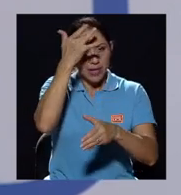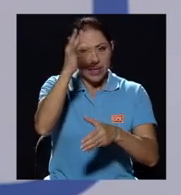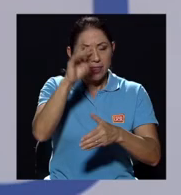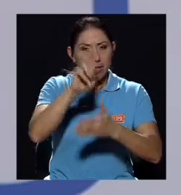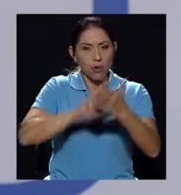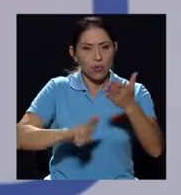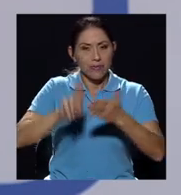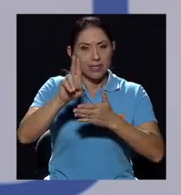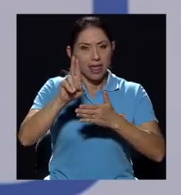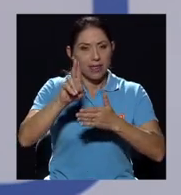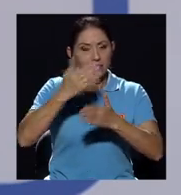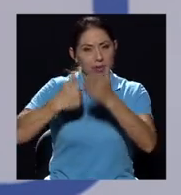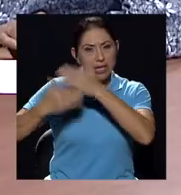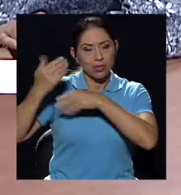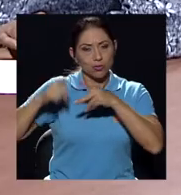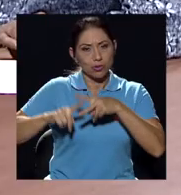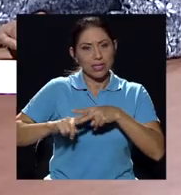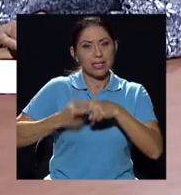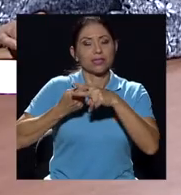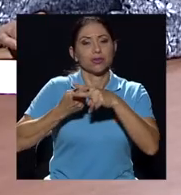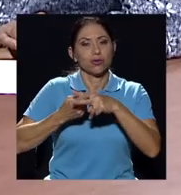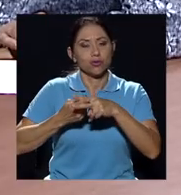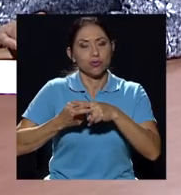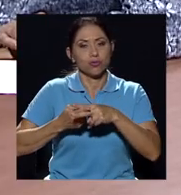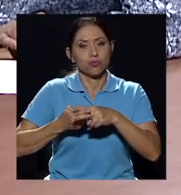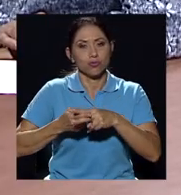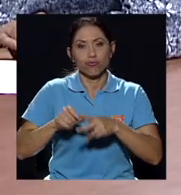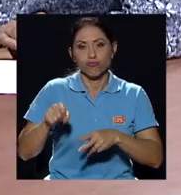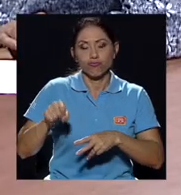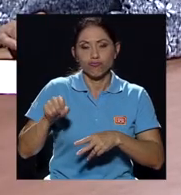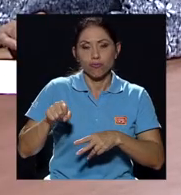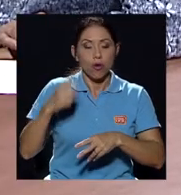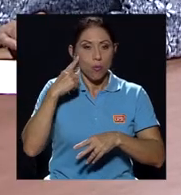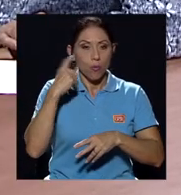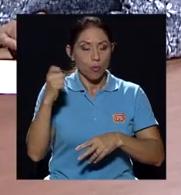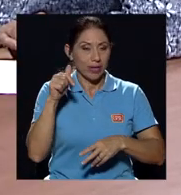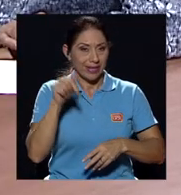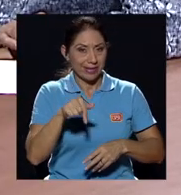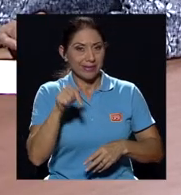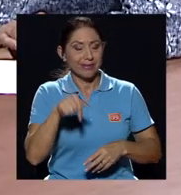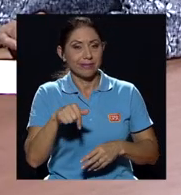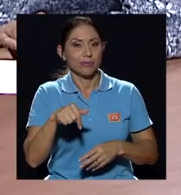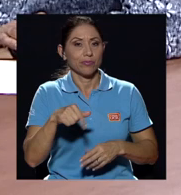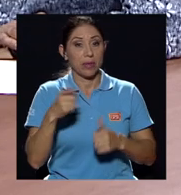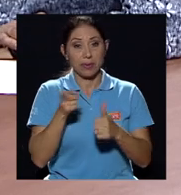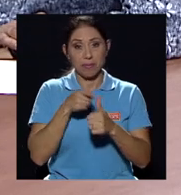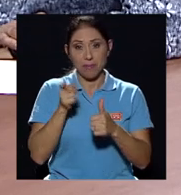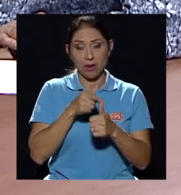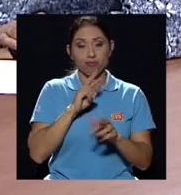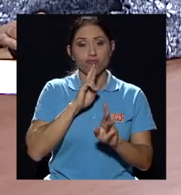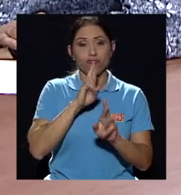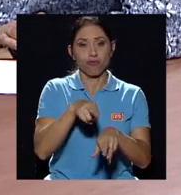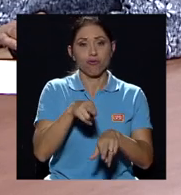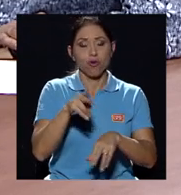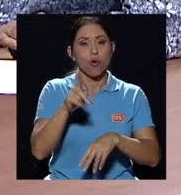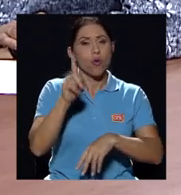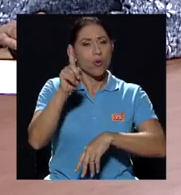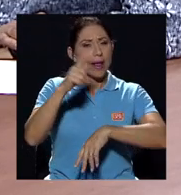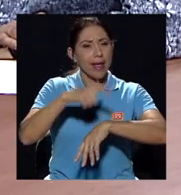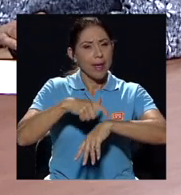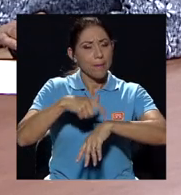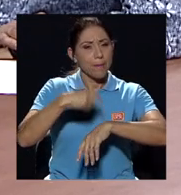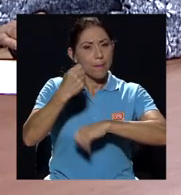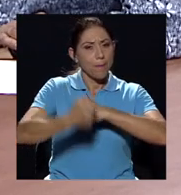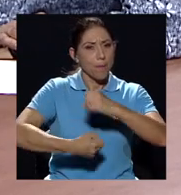en sus inicios. Porque fue producto, digamos, en primer lugar, de una época de